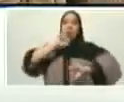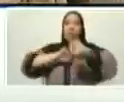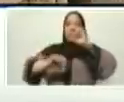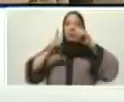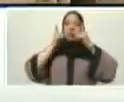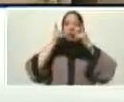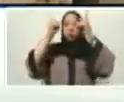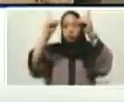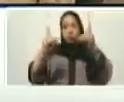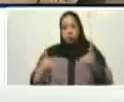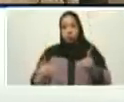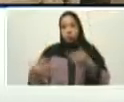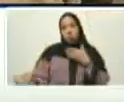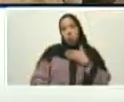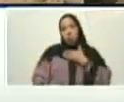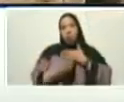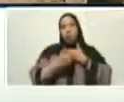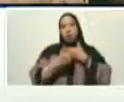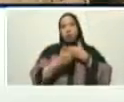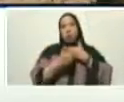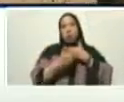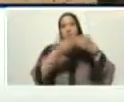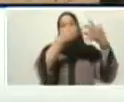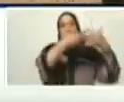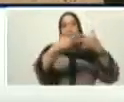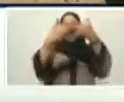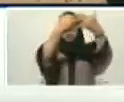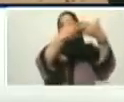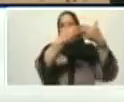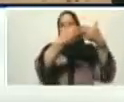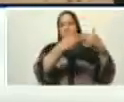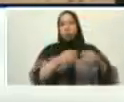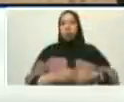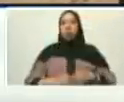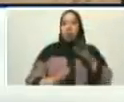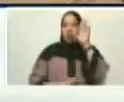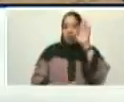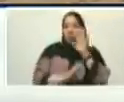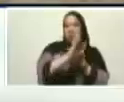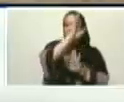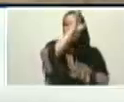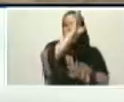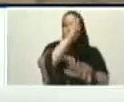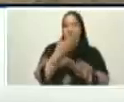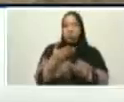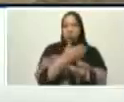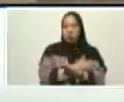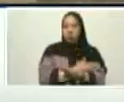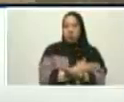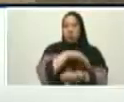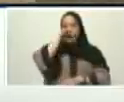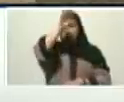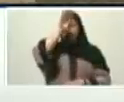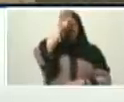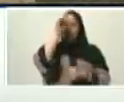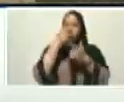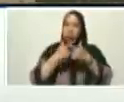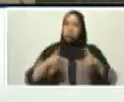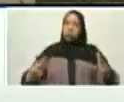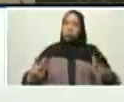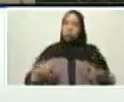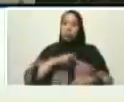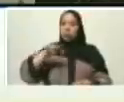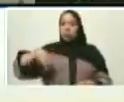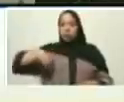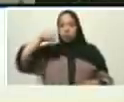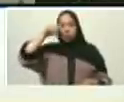contra los imperios, a la vida, al desarrollo, al futuro, y así le tocó a nuestro pueblo